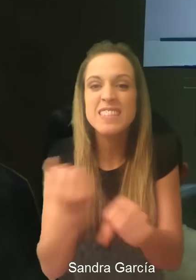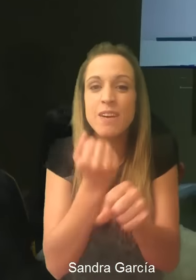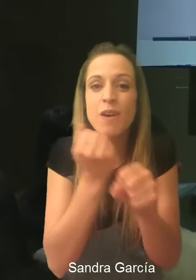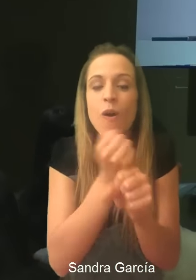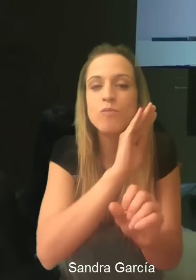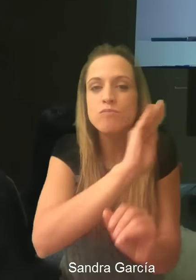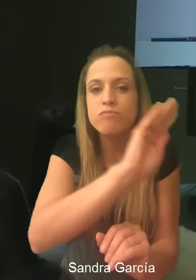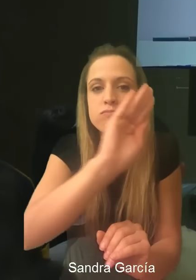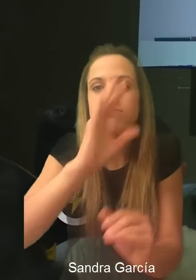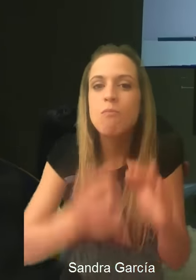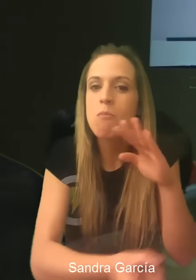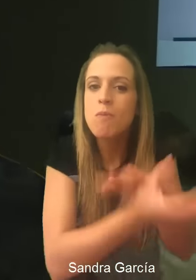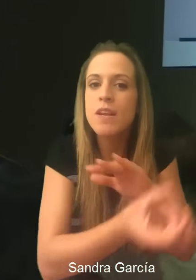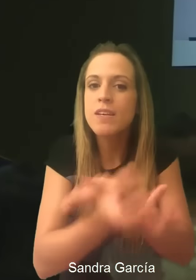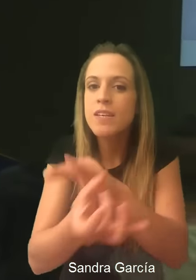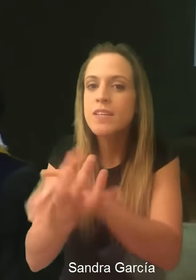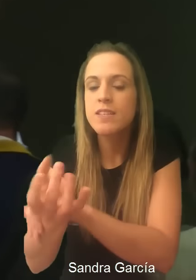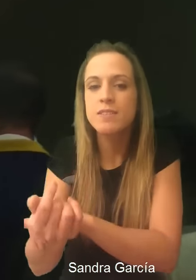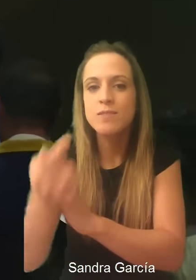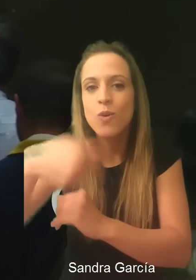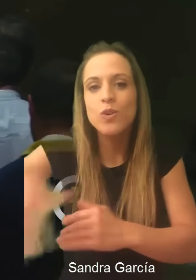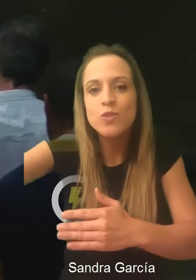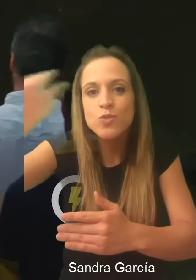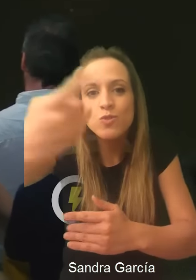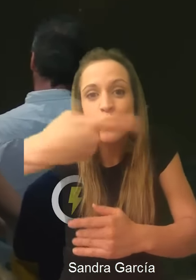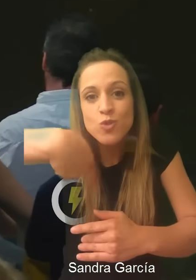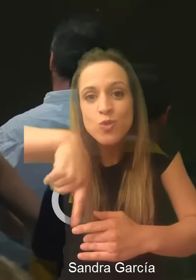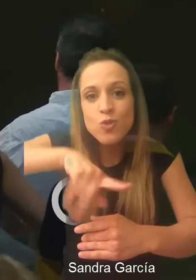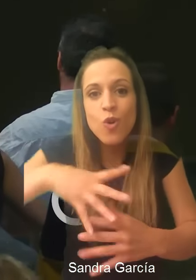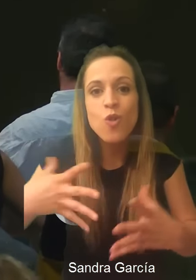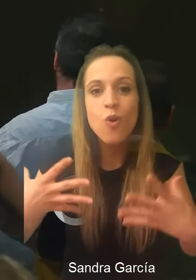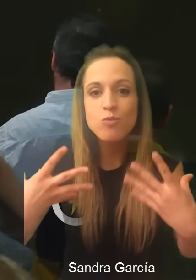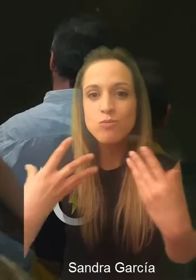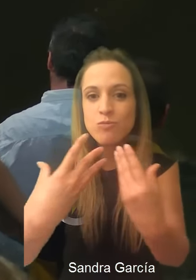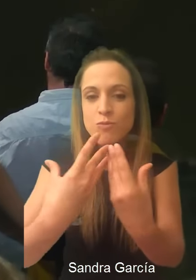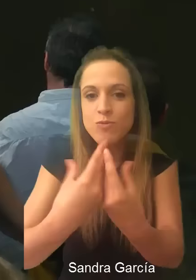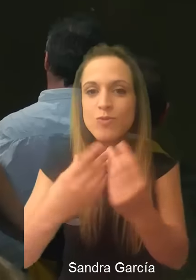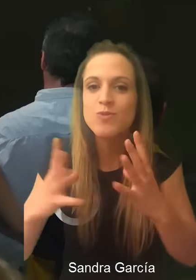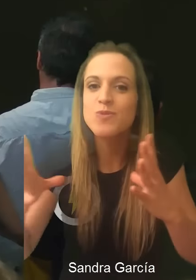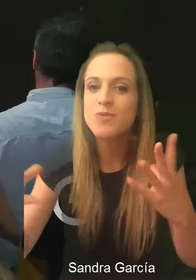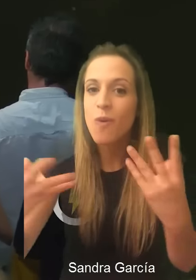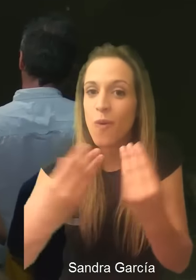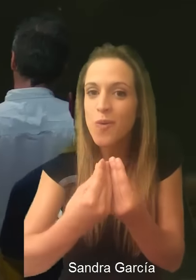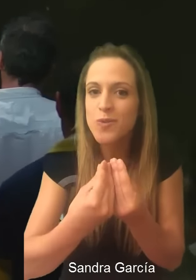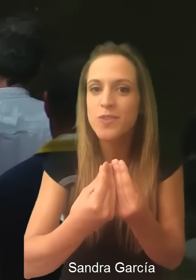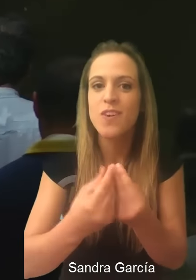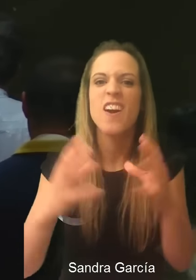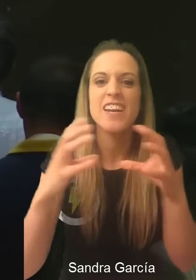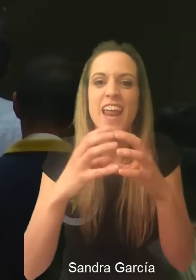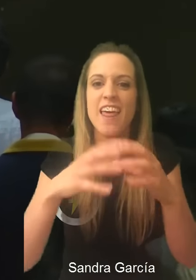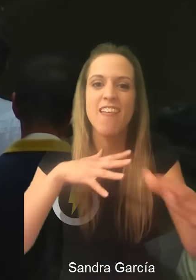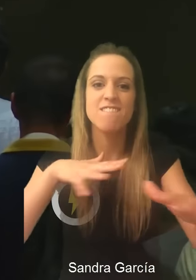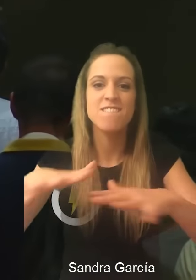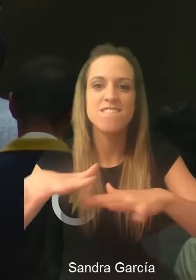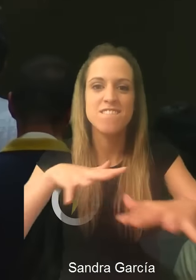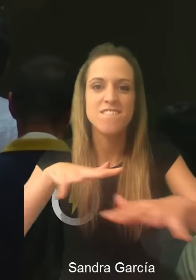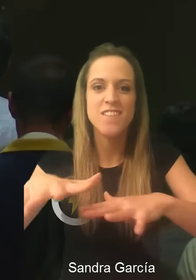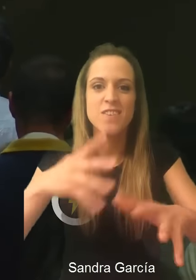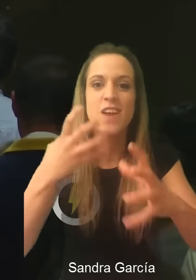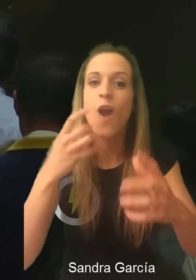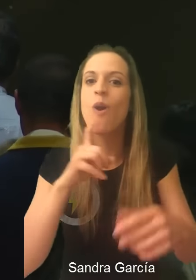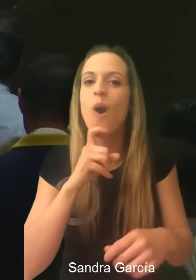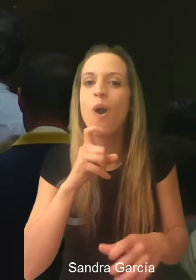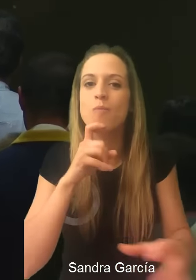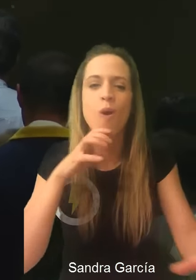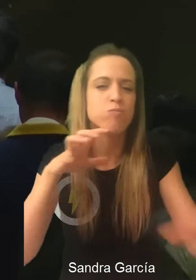trabajo. Vamos a hacer aquí que Granada vibre con este grito de emprendimiento, alegría